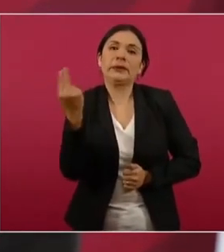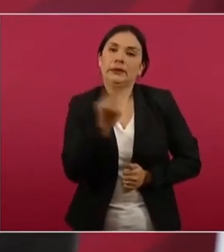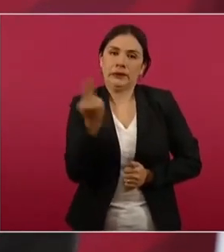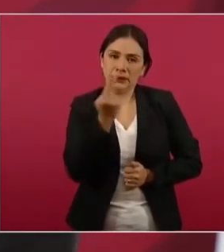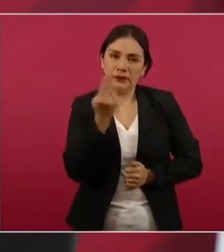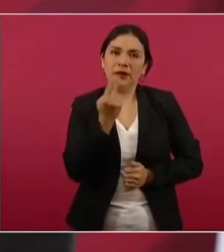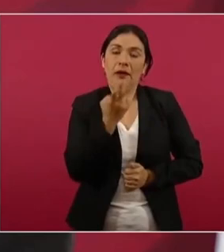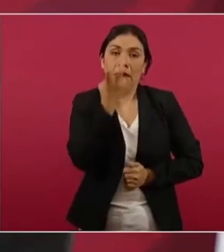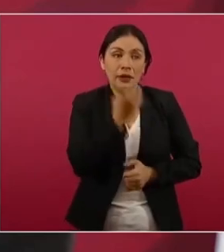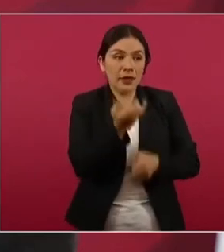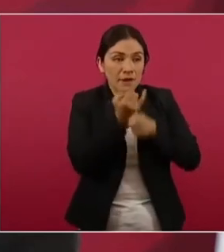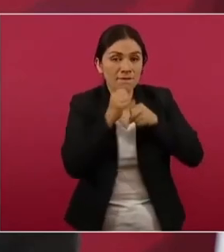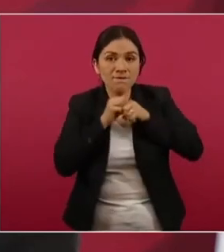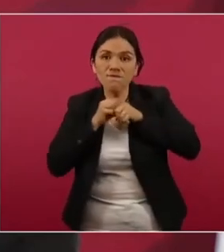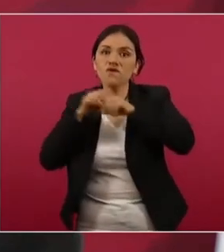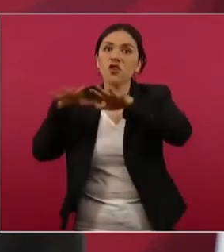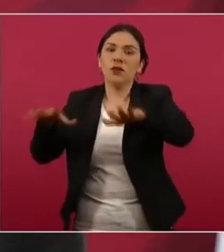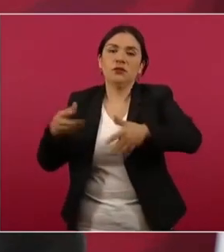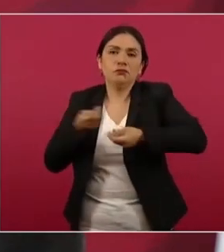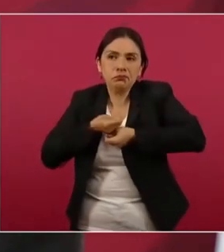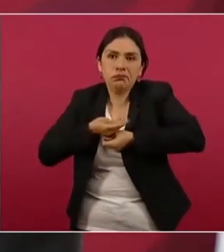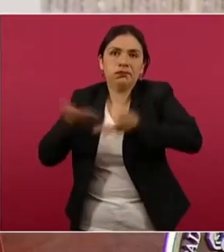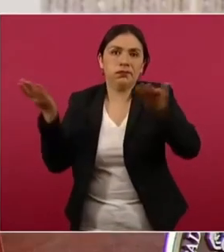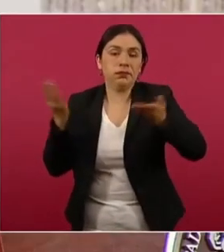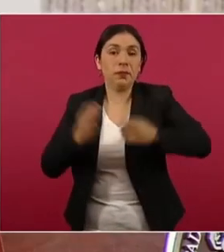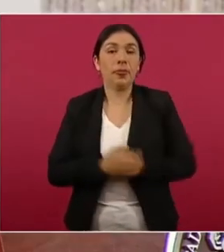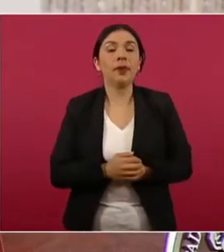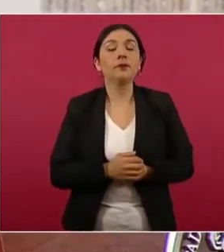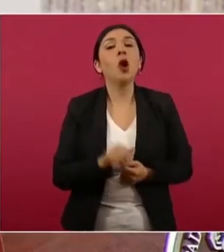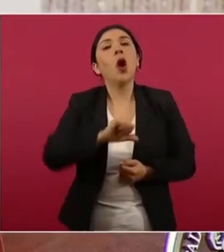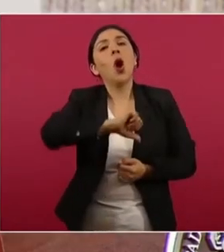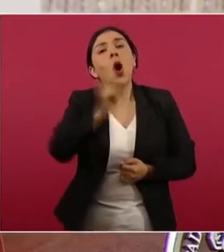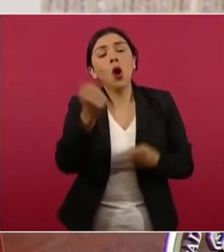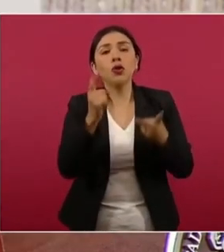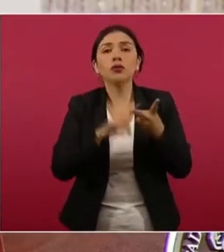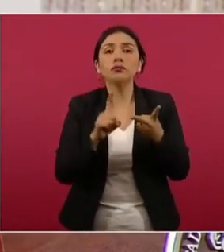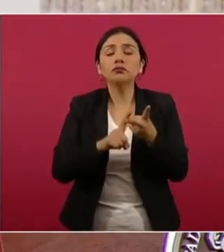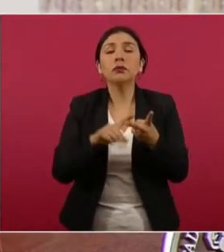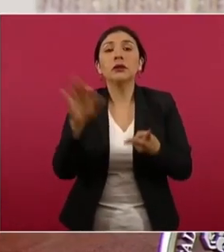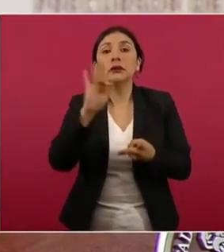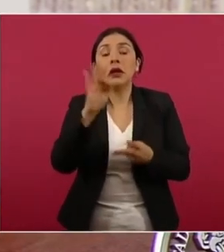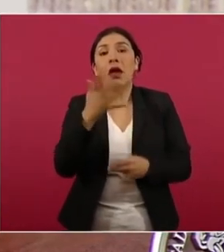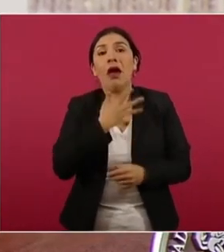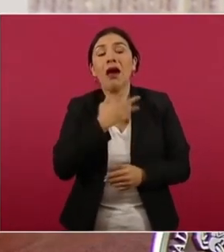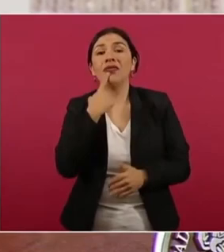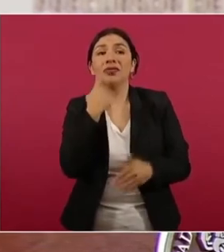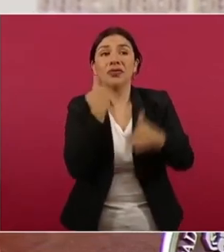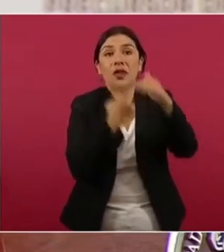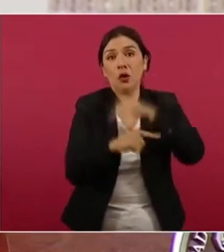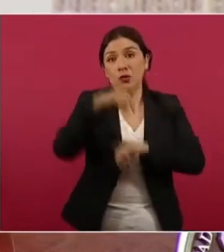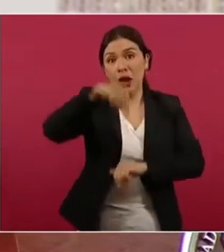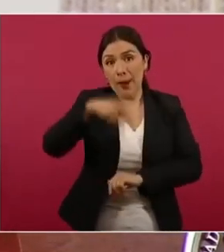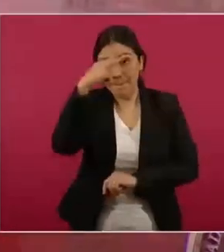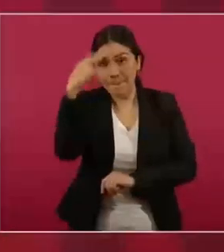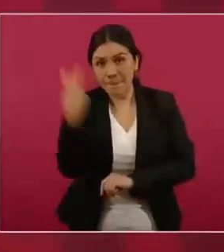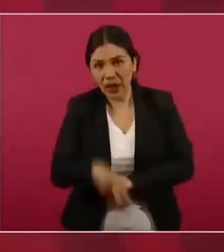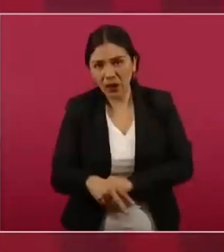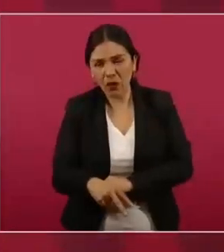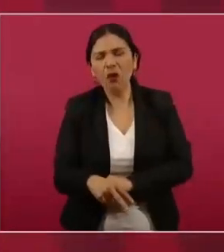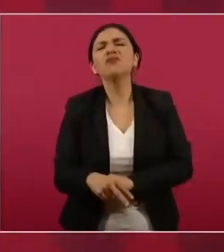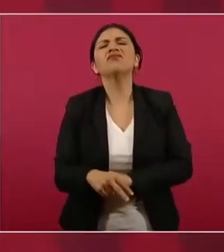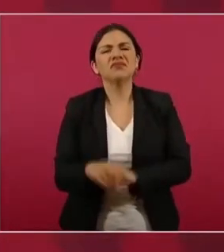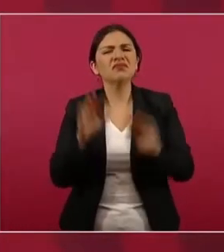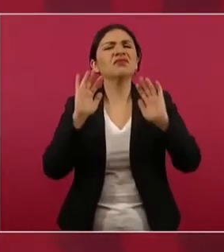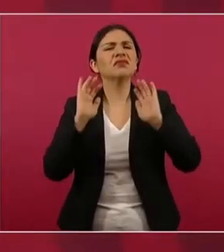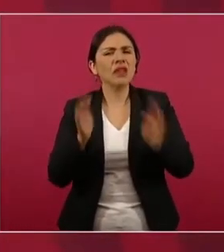a conocer. Lo otro, si se va a presentar denuncia en México, yo creo que ya